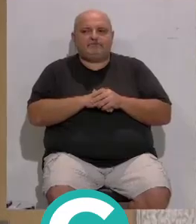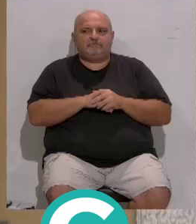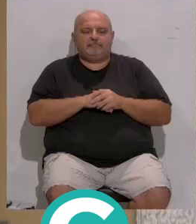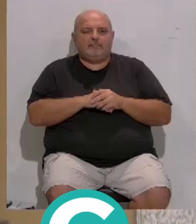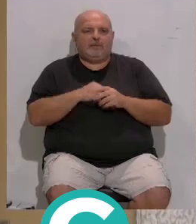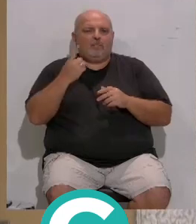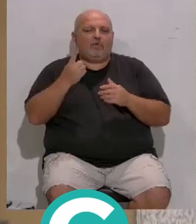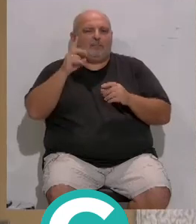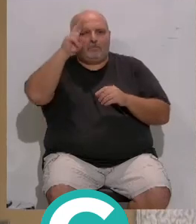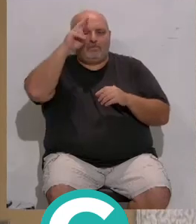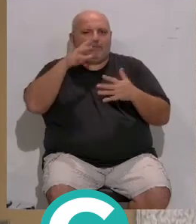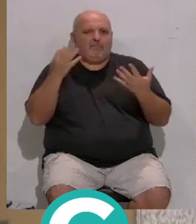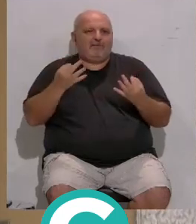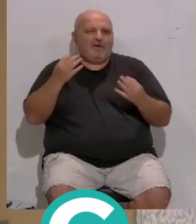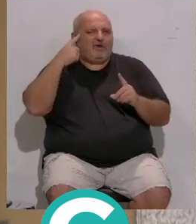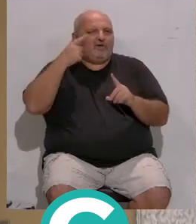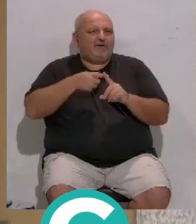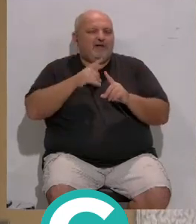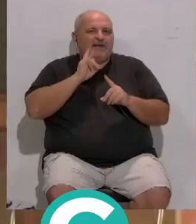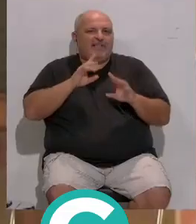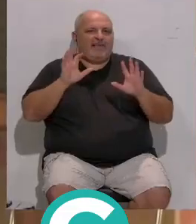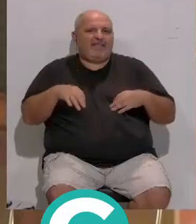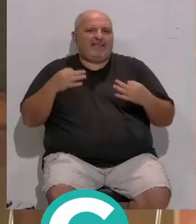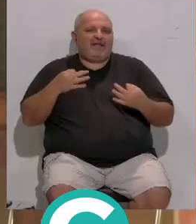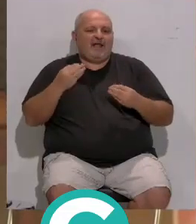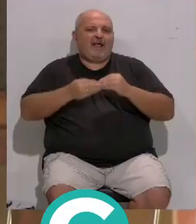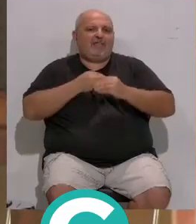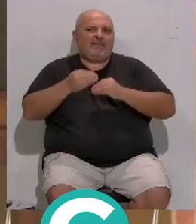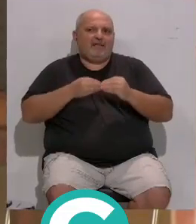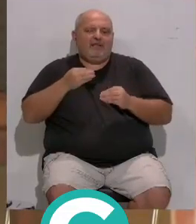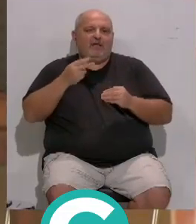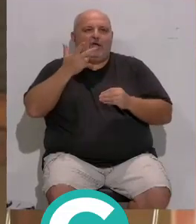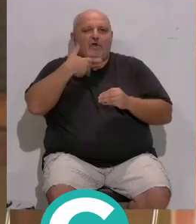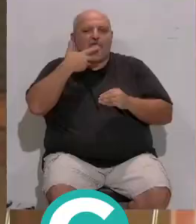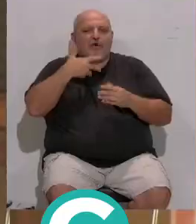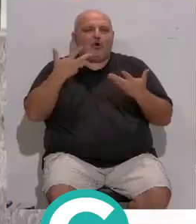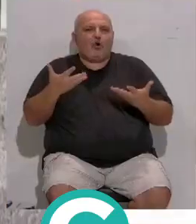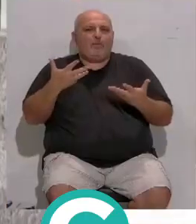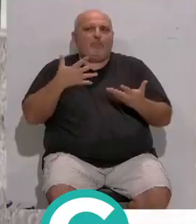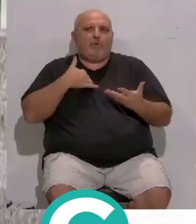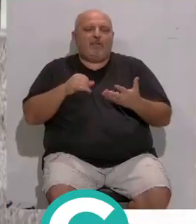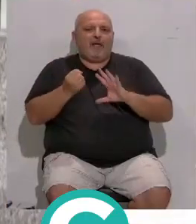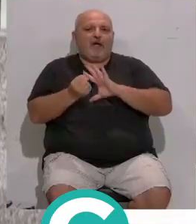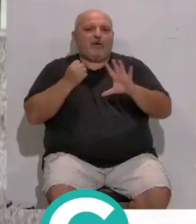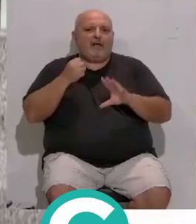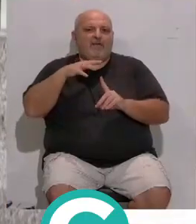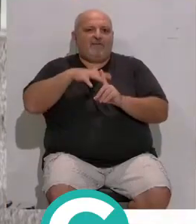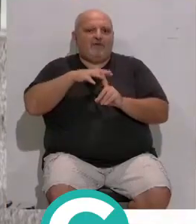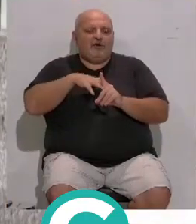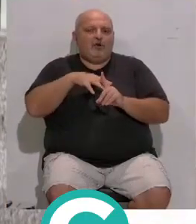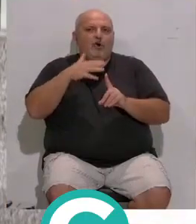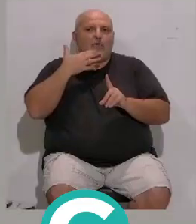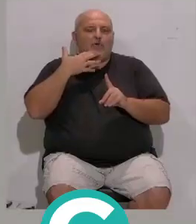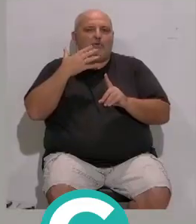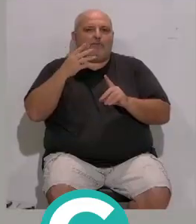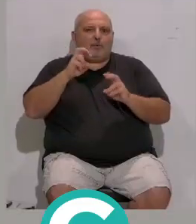Una de las preocupaciones y objetivo de Eléctrica de Cádiz... ...es hacer llegar el conocimiento... ...de cómo se puede ahorrar en la factura... ...cómo